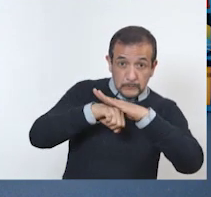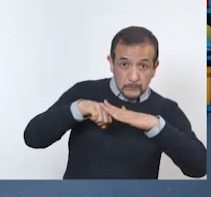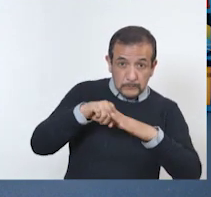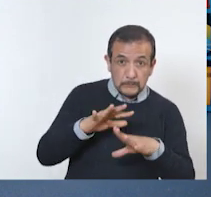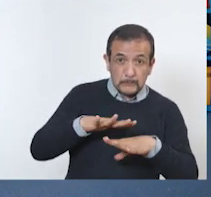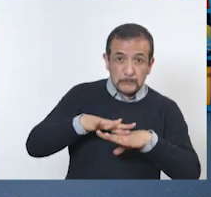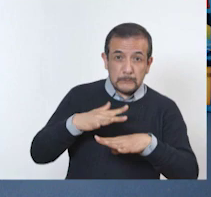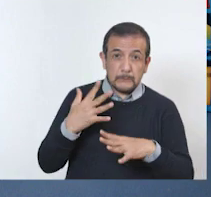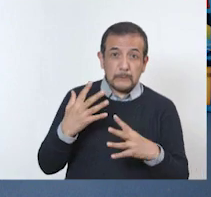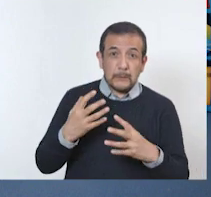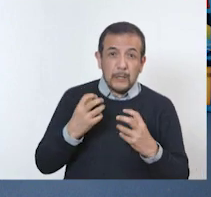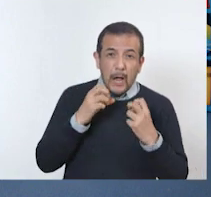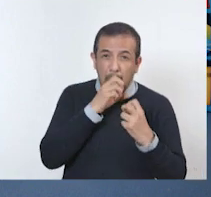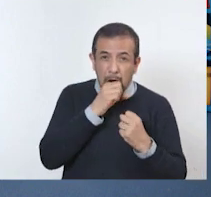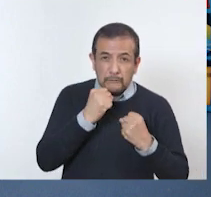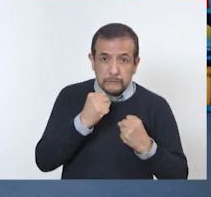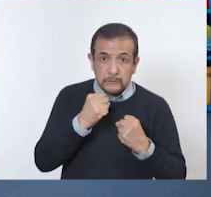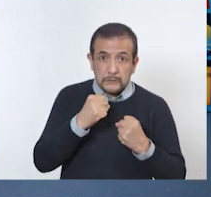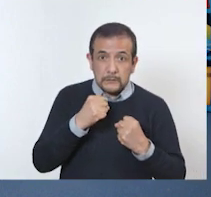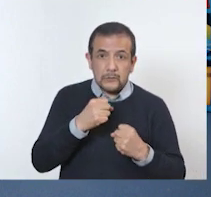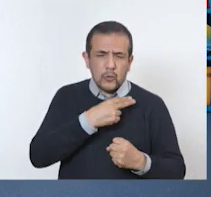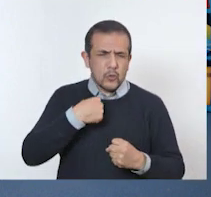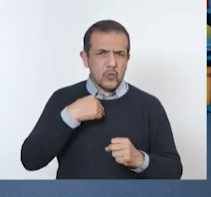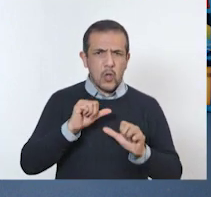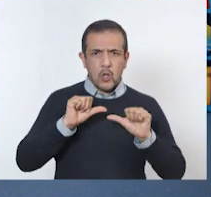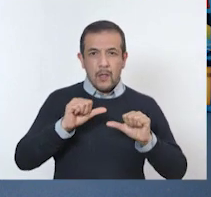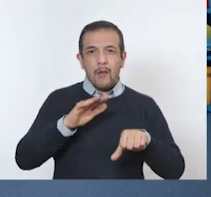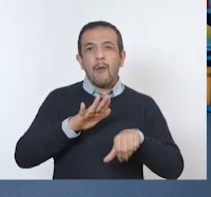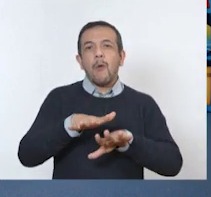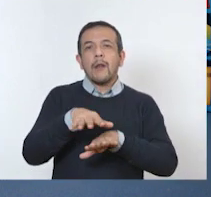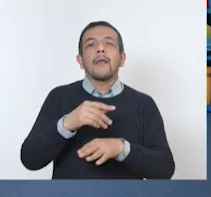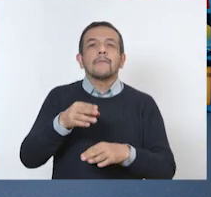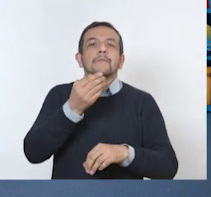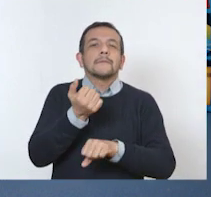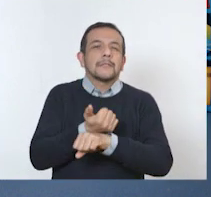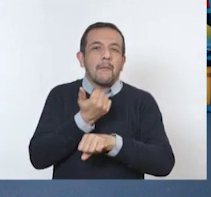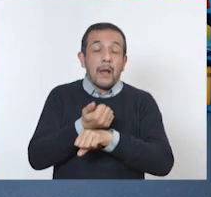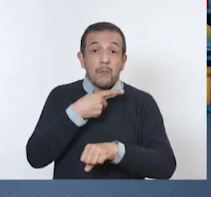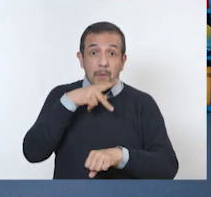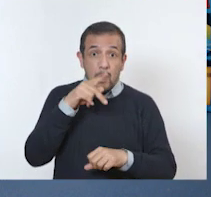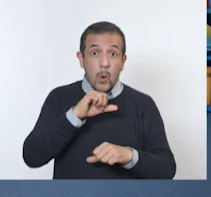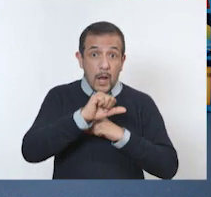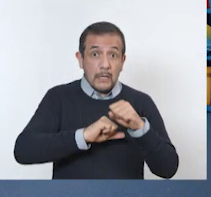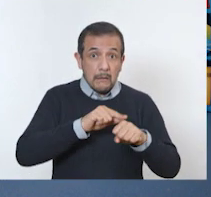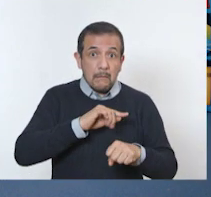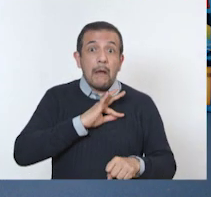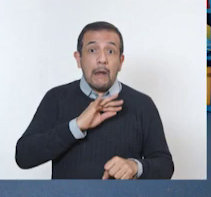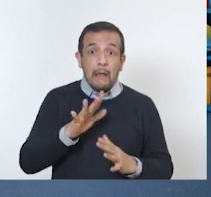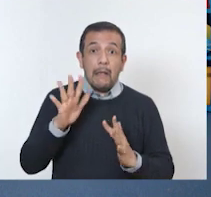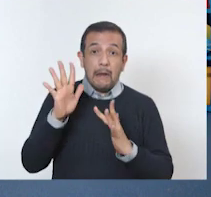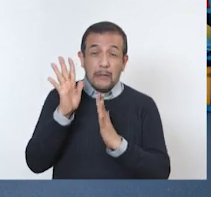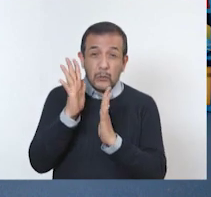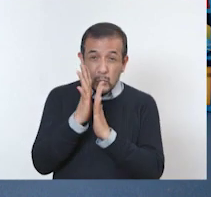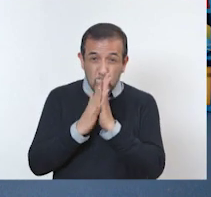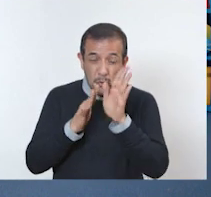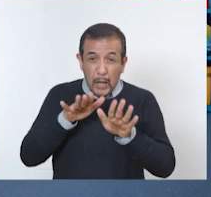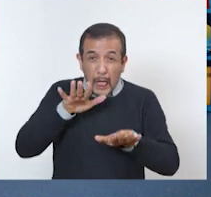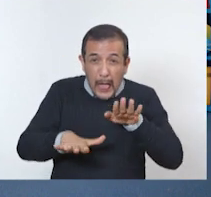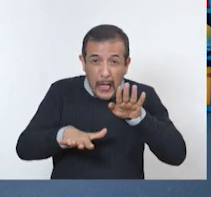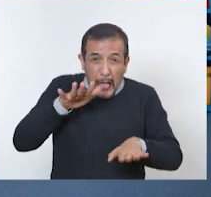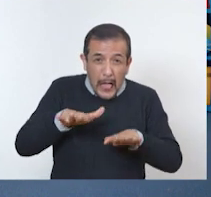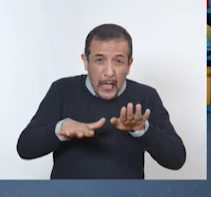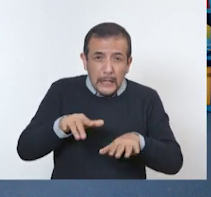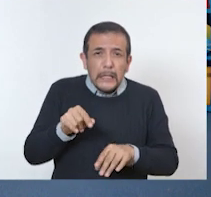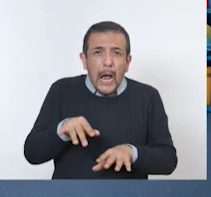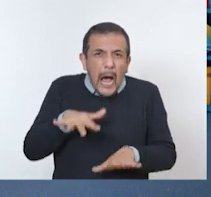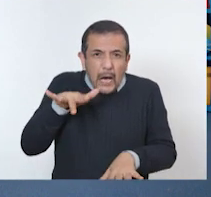bueno, nosotros no lo sentimos porque traemos zapatos. Pero las mascotas sí lo pueden sentir porque pisan directamente el suelo y se pueden quemar